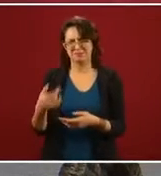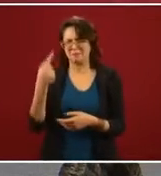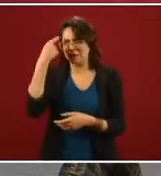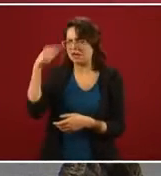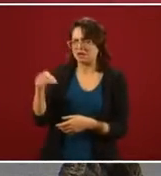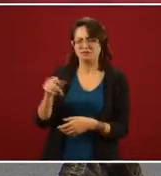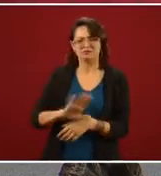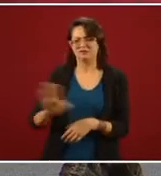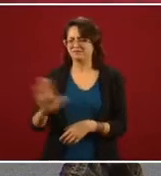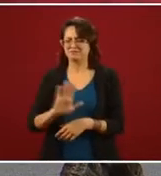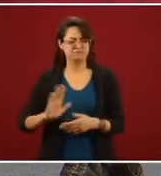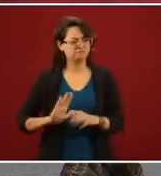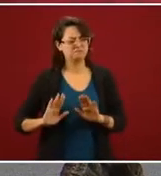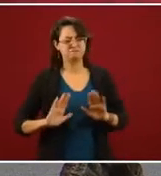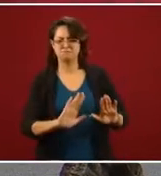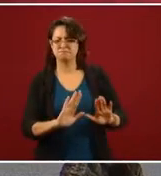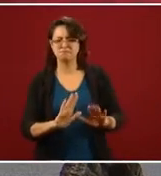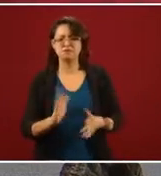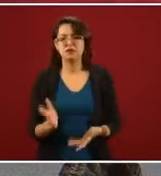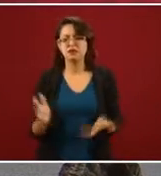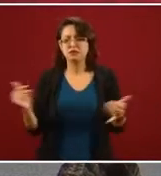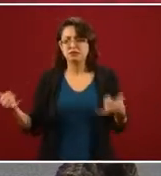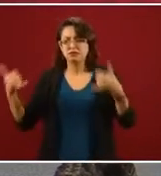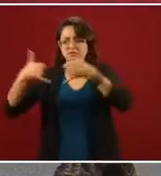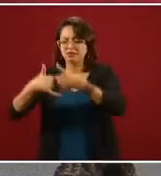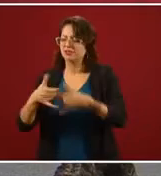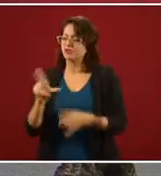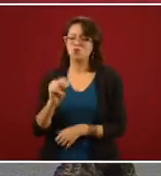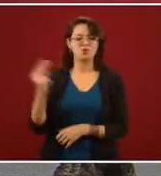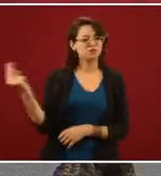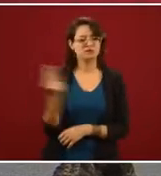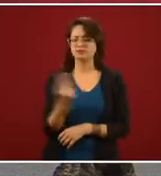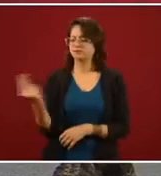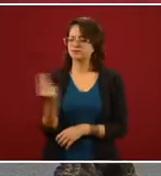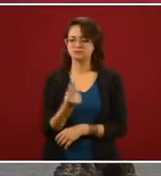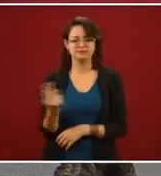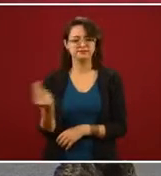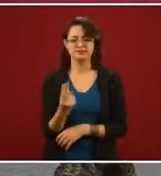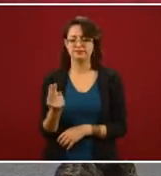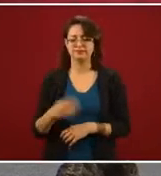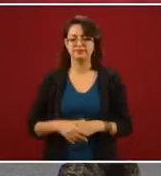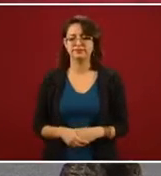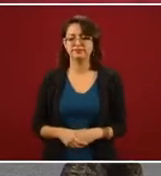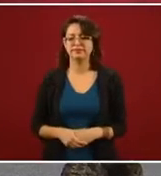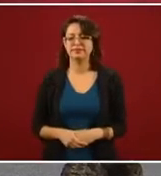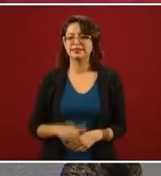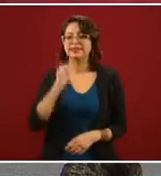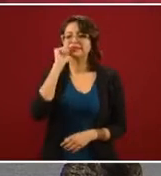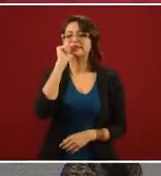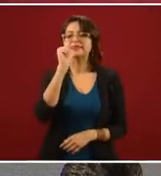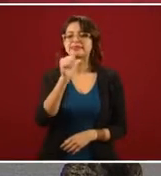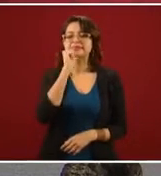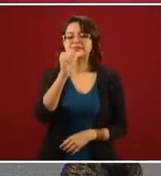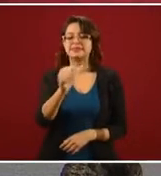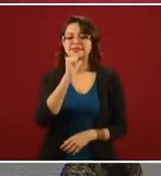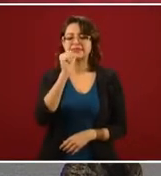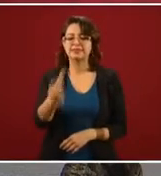o contestarles el teléfono, nada de nada.